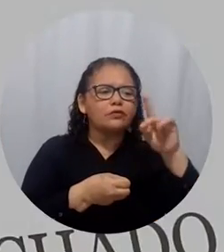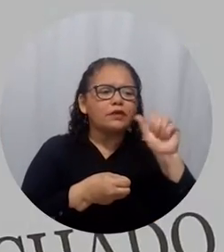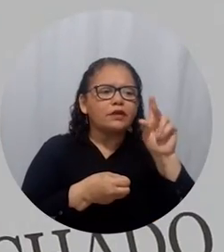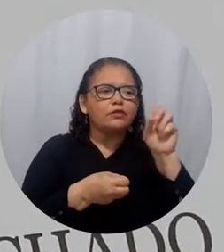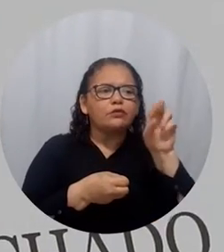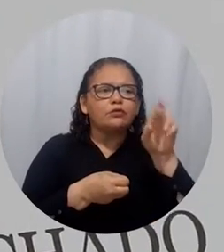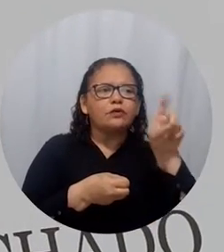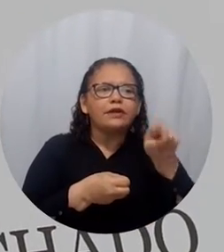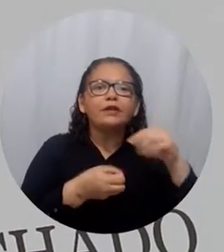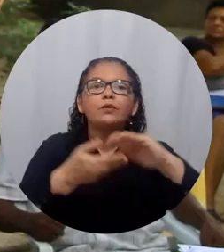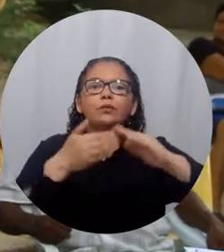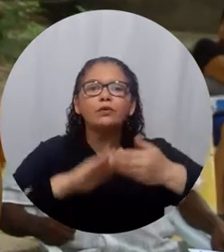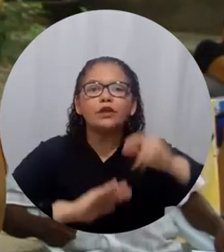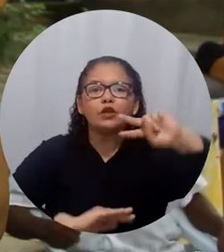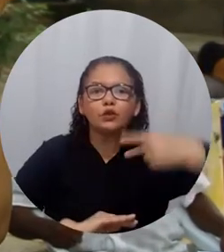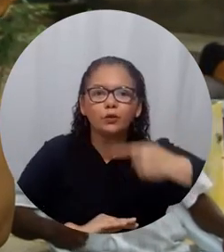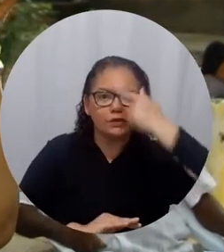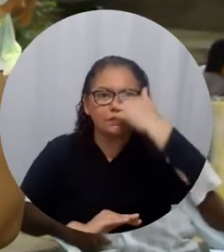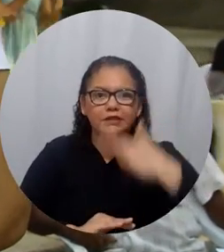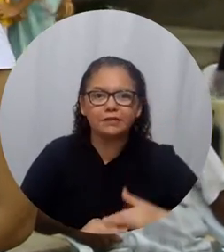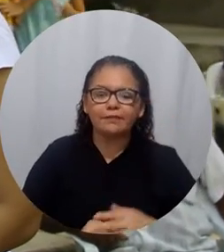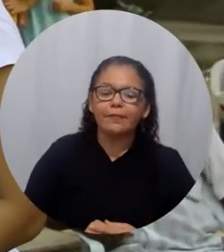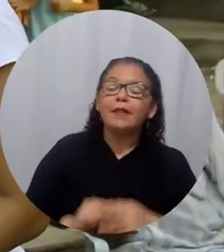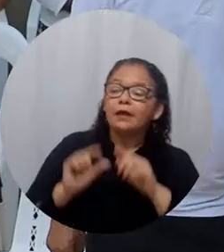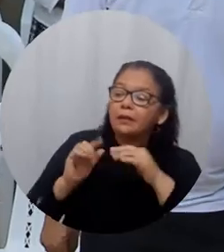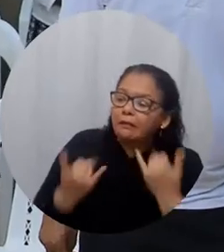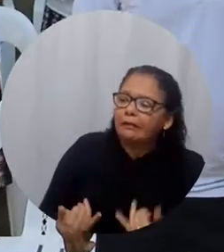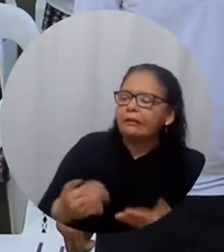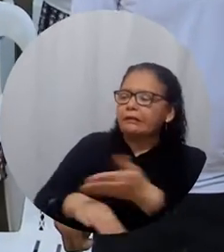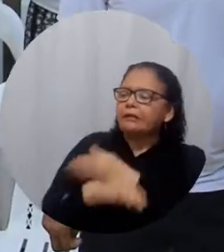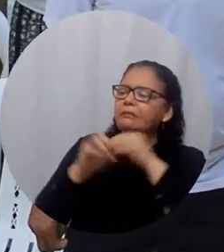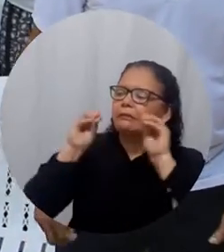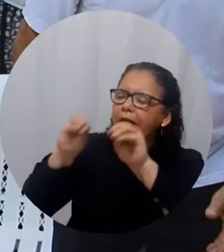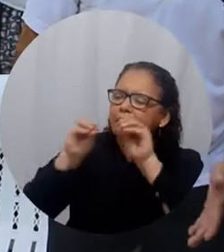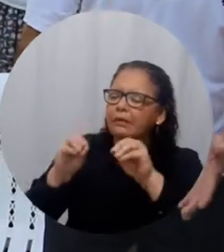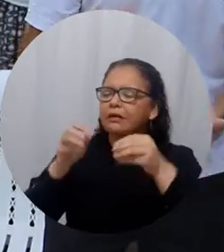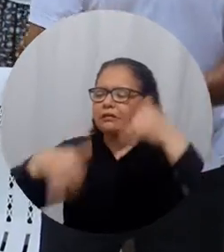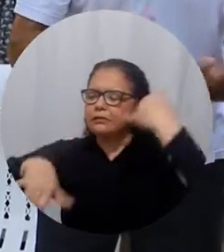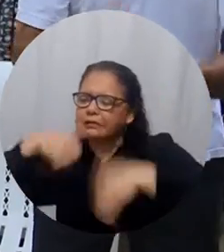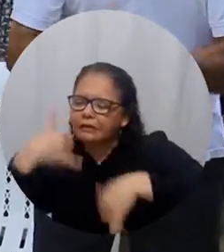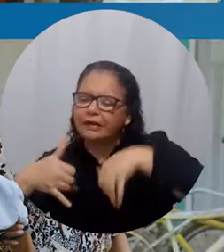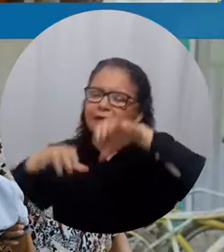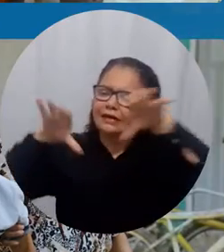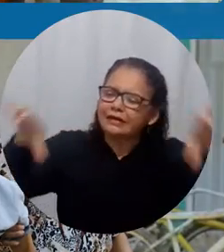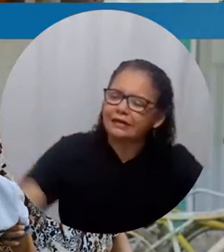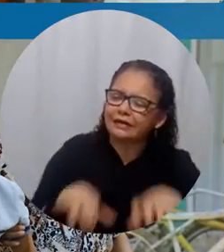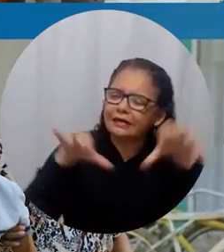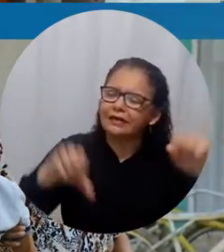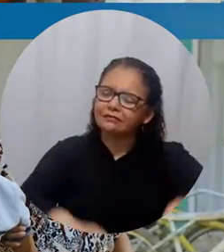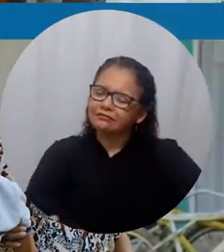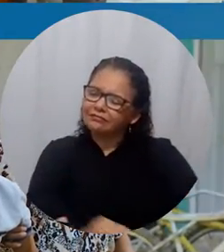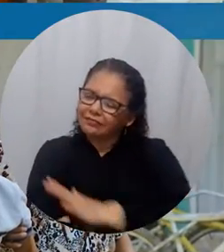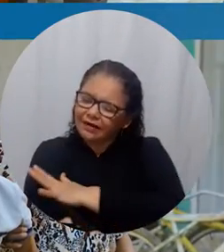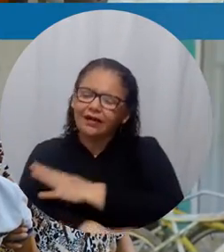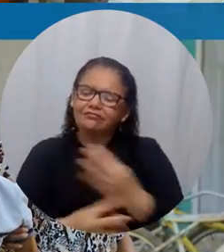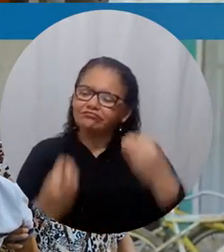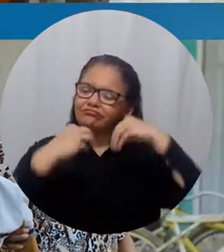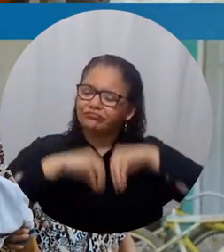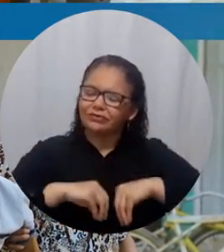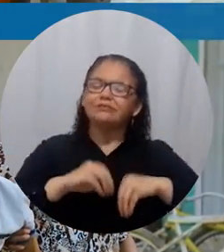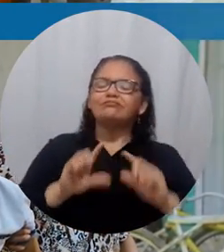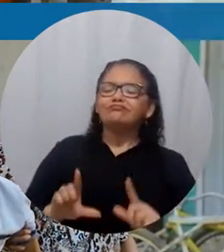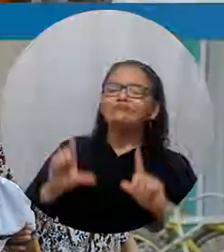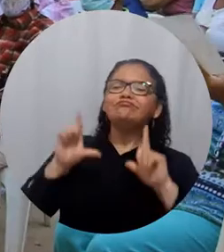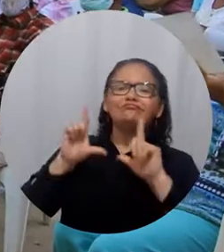y fueron certificados luego de recibir jornadas de sensibilización y actividades lúdicas con el apoyo del voluntariado Unimagdalena y